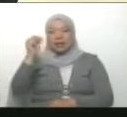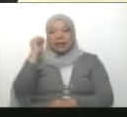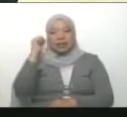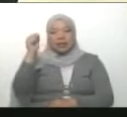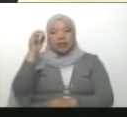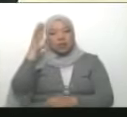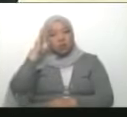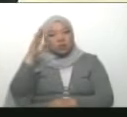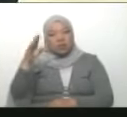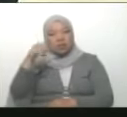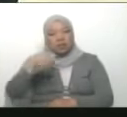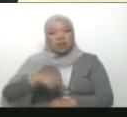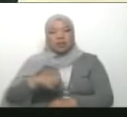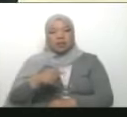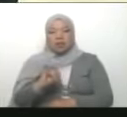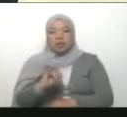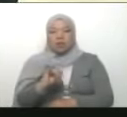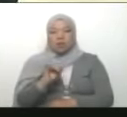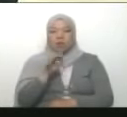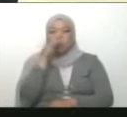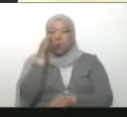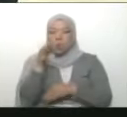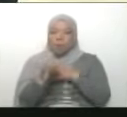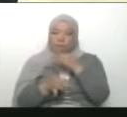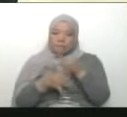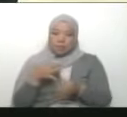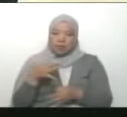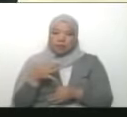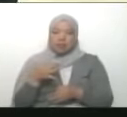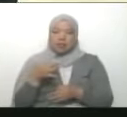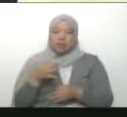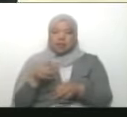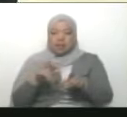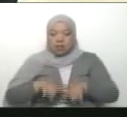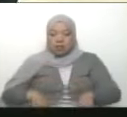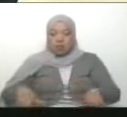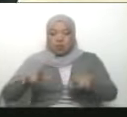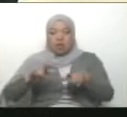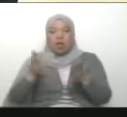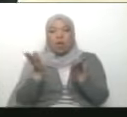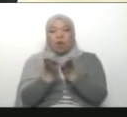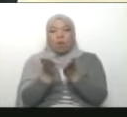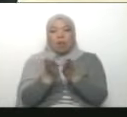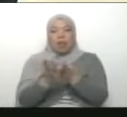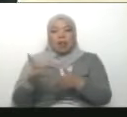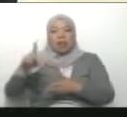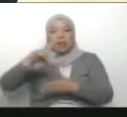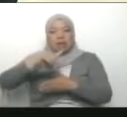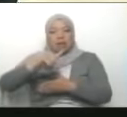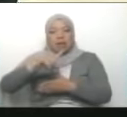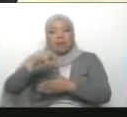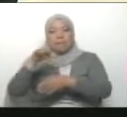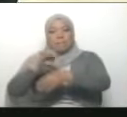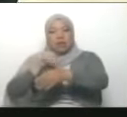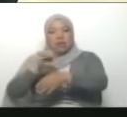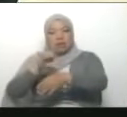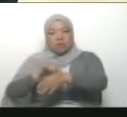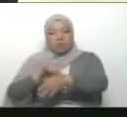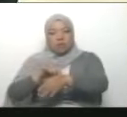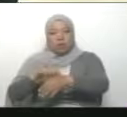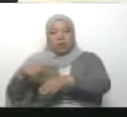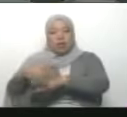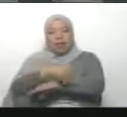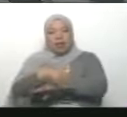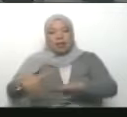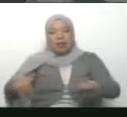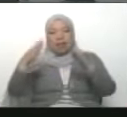Aquí estamos, como usted dice, en la sede de la Escuela Latinoamericana de Medicina en la esquina